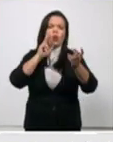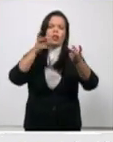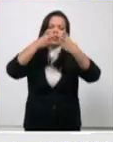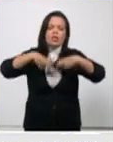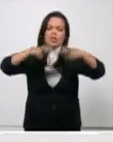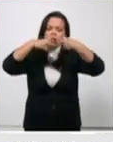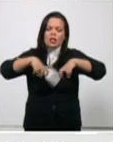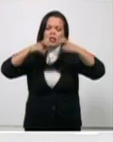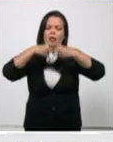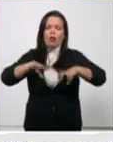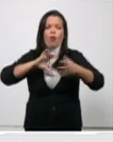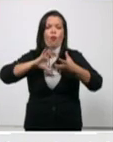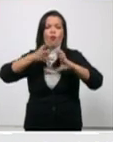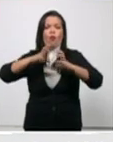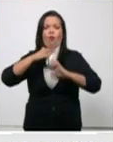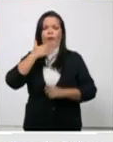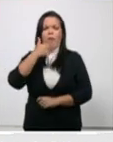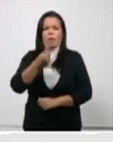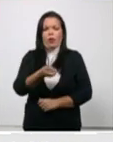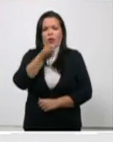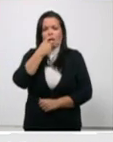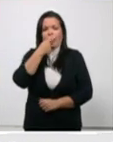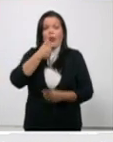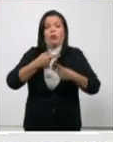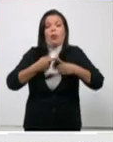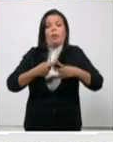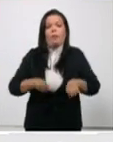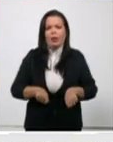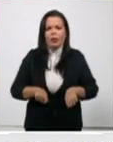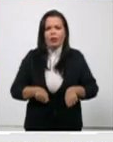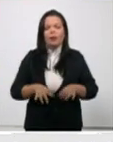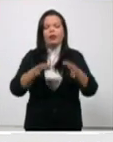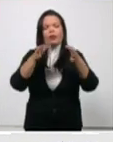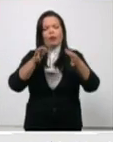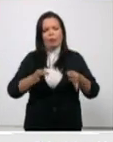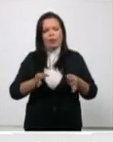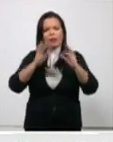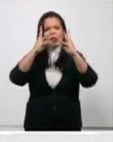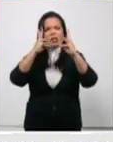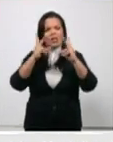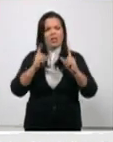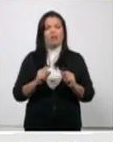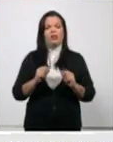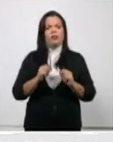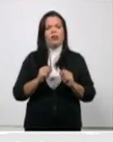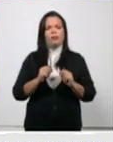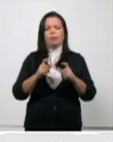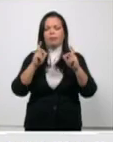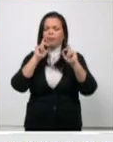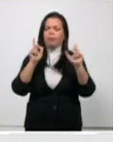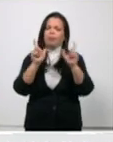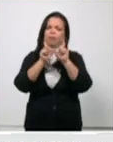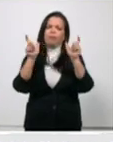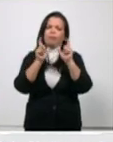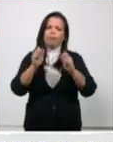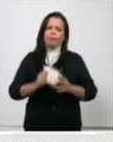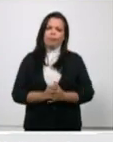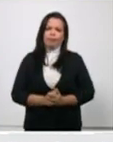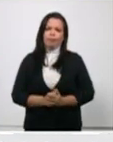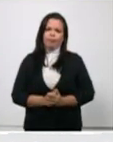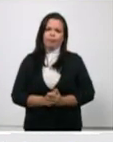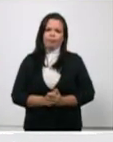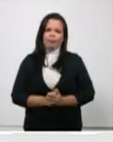y nuevas acciones pero realmente una cifra muy alta y cuando vemos el comportamiento en el